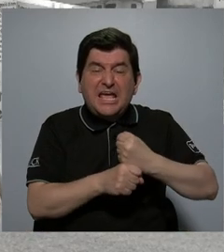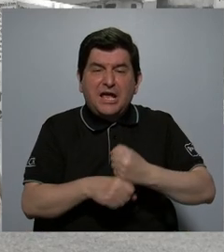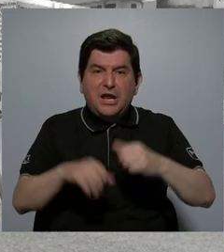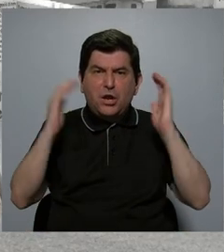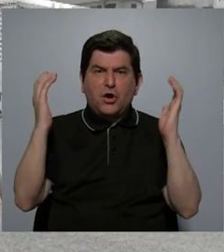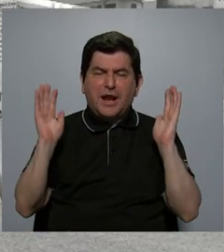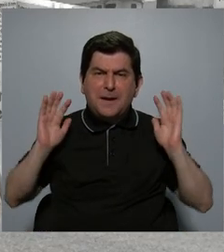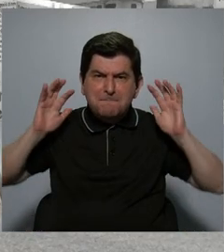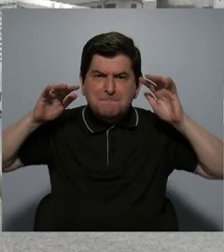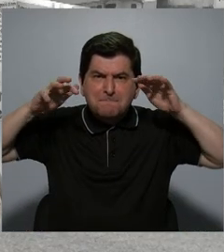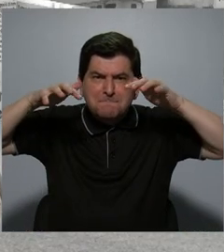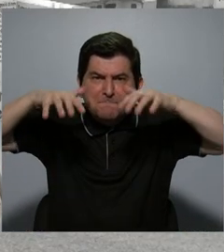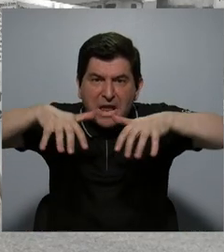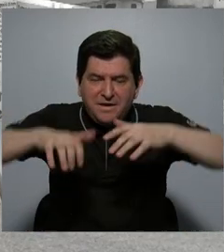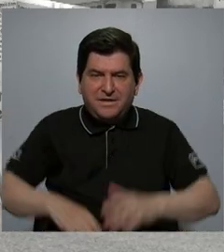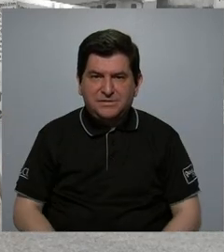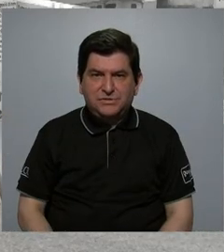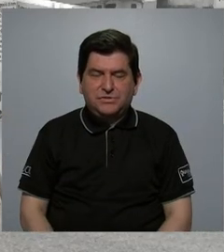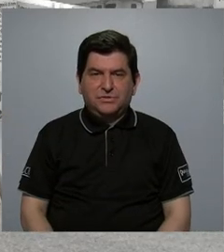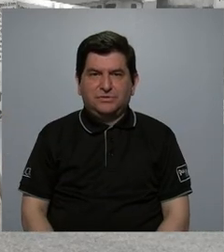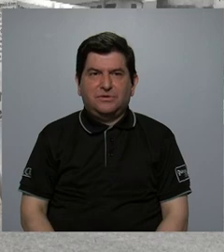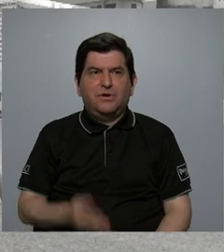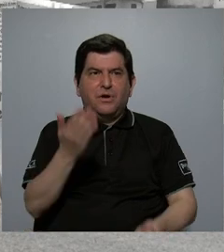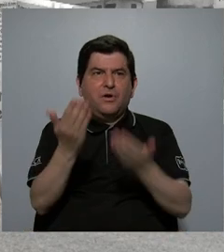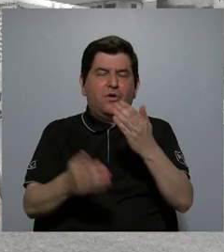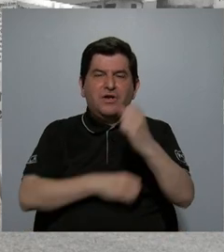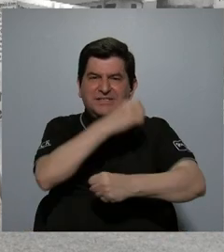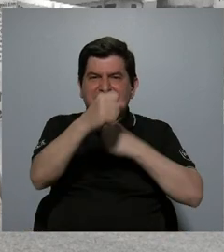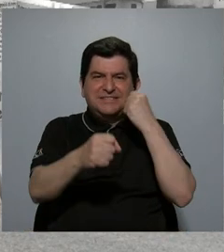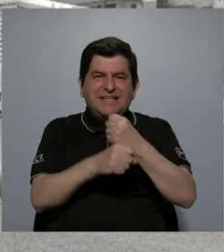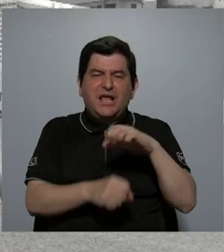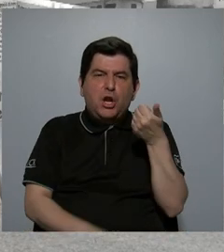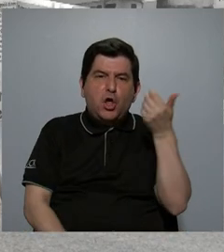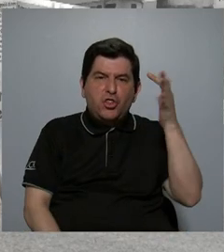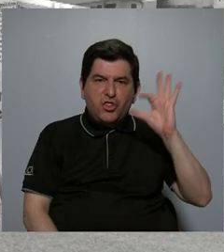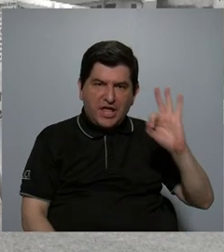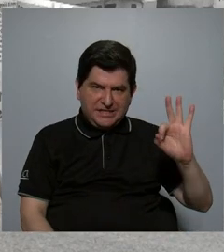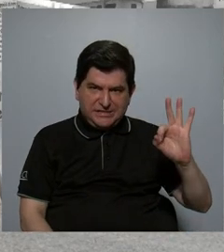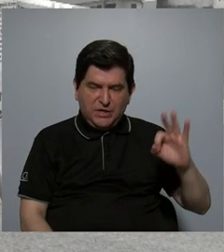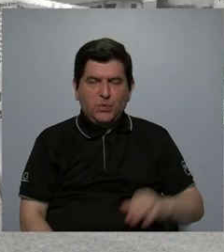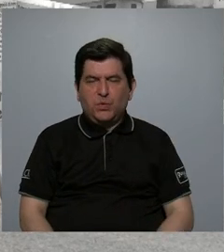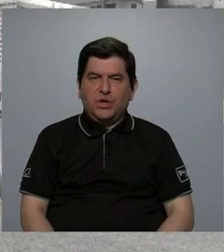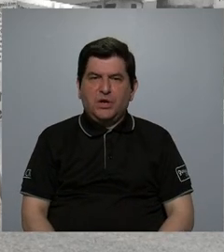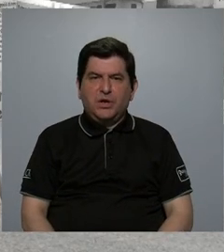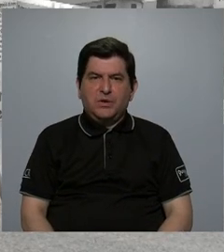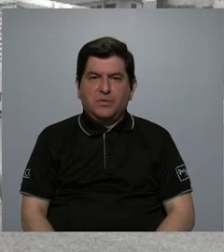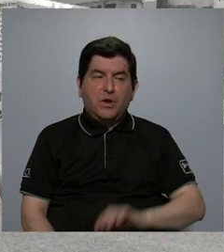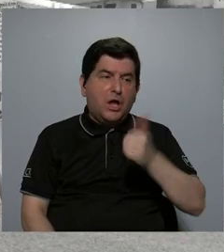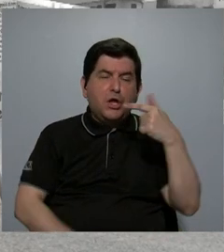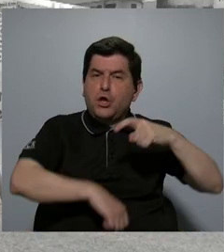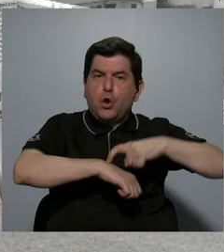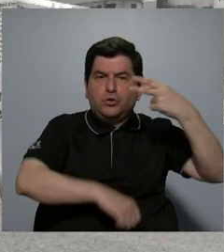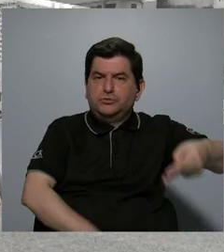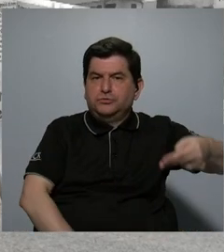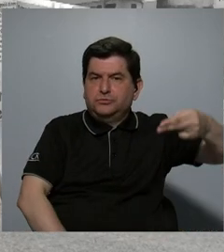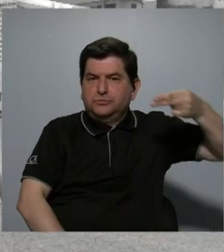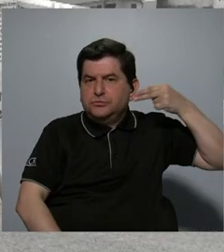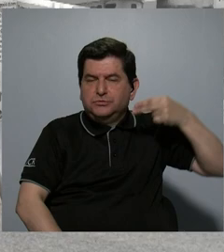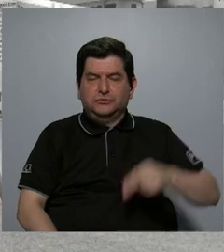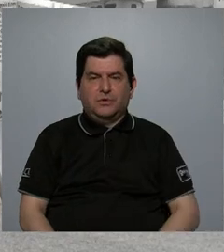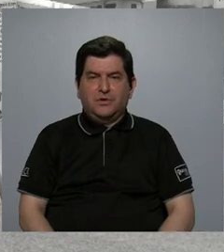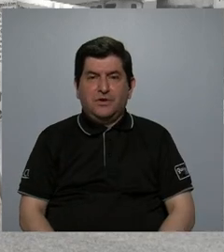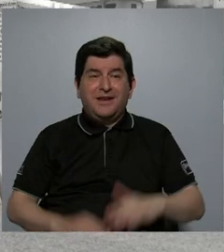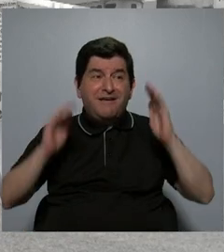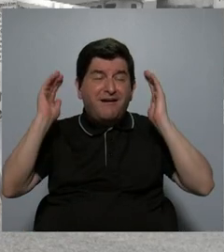migraciones, se compara un poco también con el siglo XIX y otros momentos históricos donde han